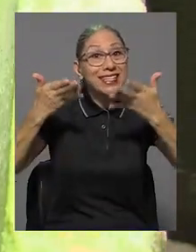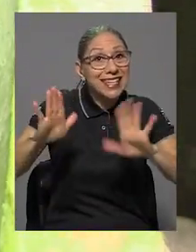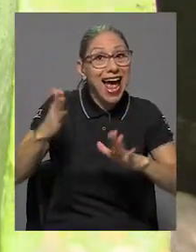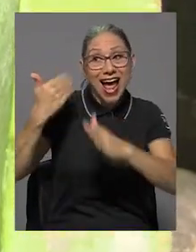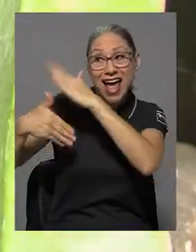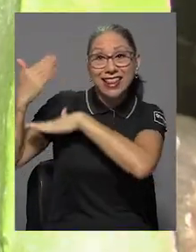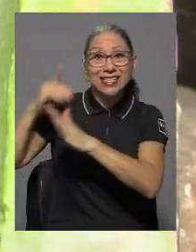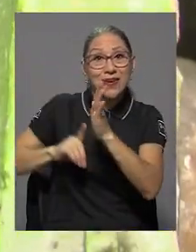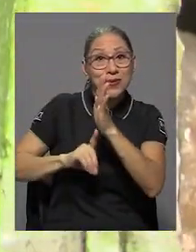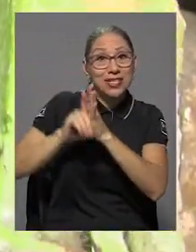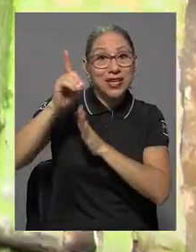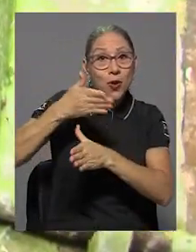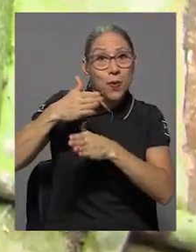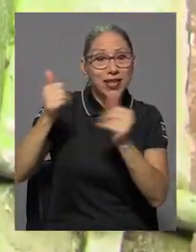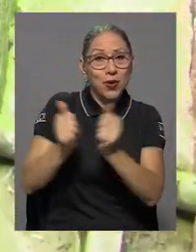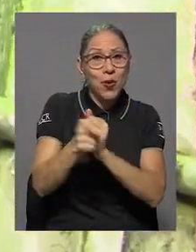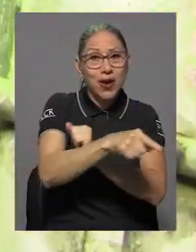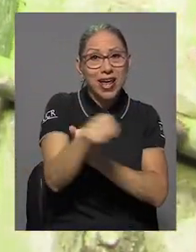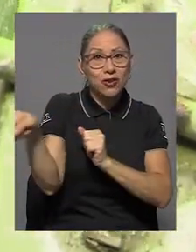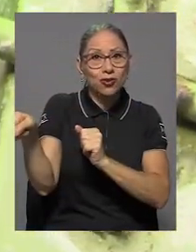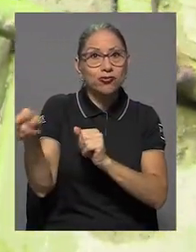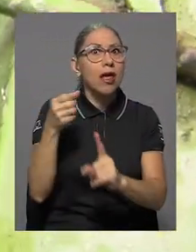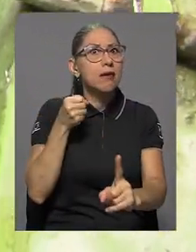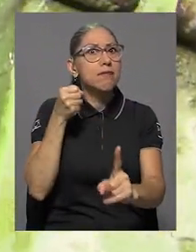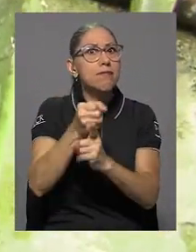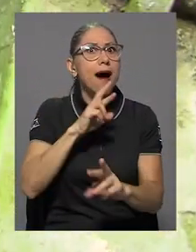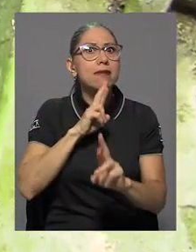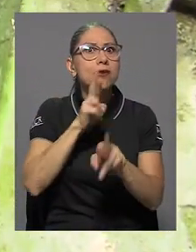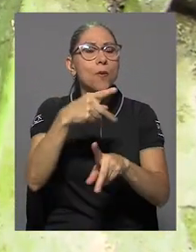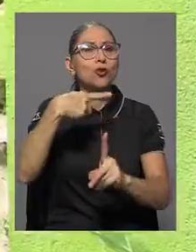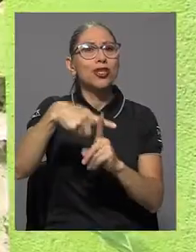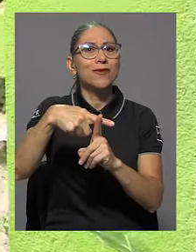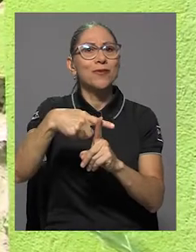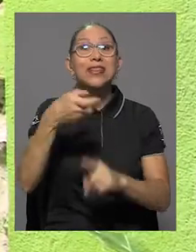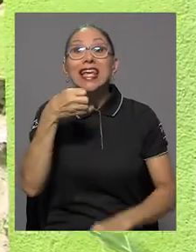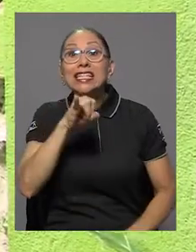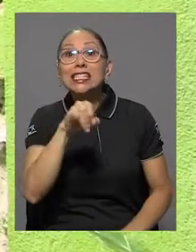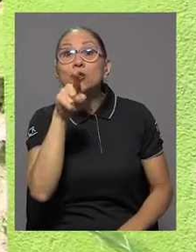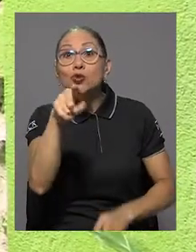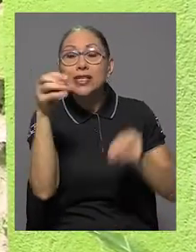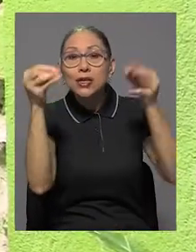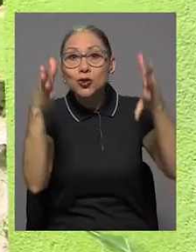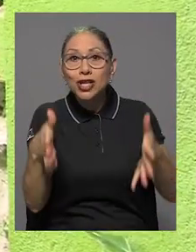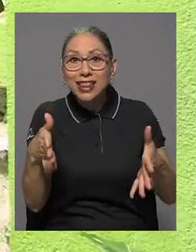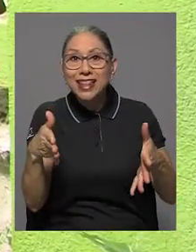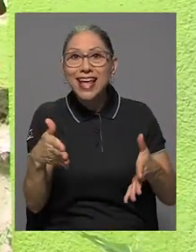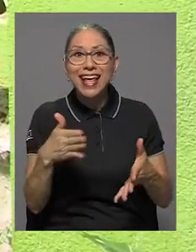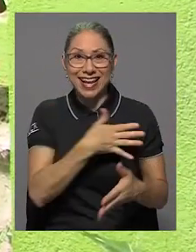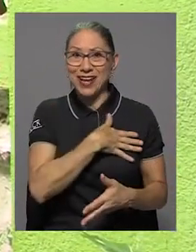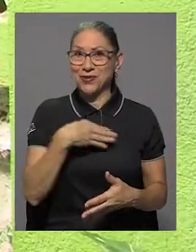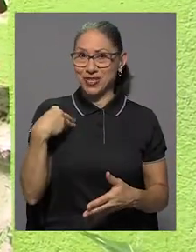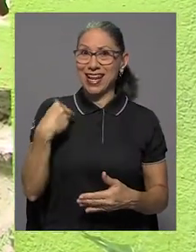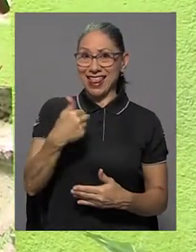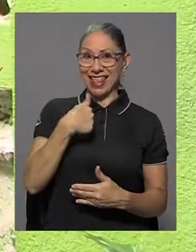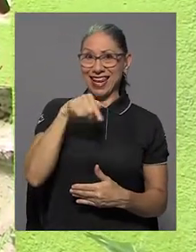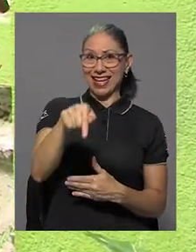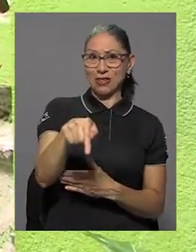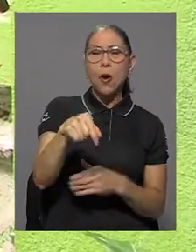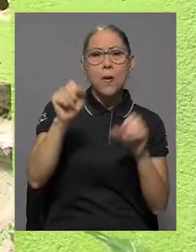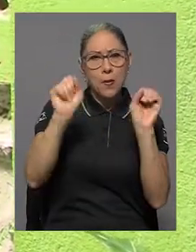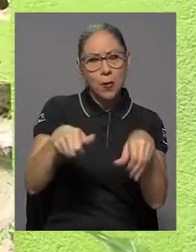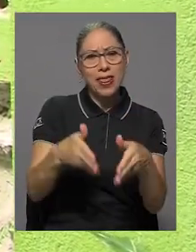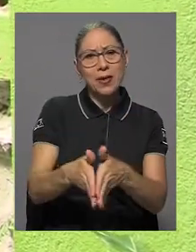habíamos compartido con ellos, por ende, pues el impacto es bastante positivo. Si usted es docente y le gustaría accesar a él,